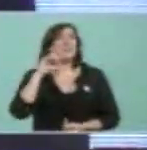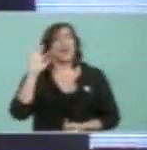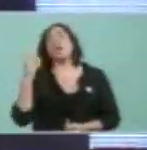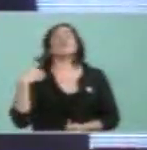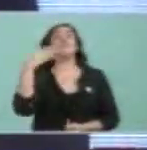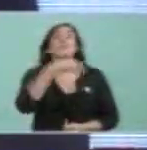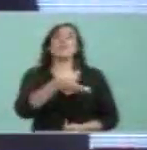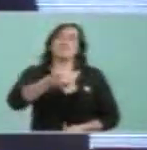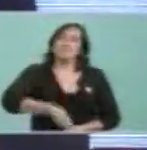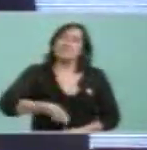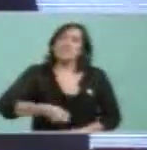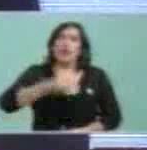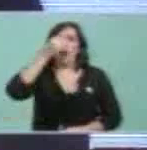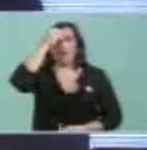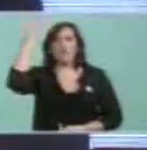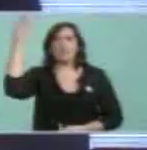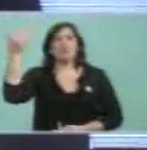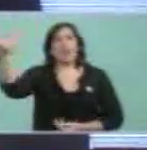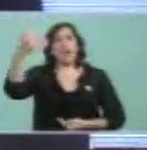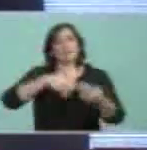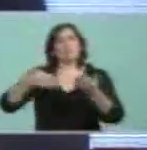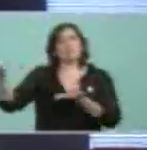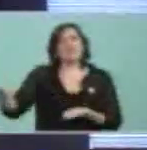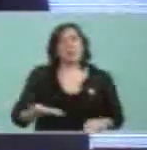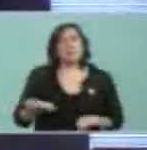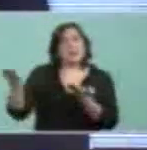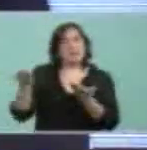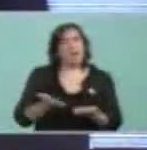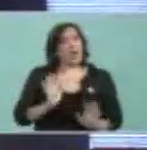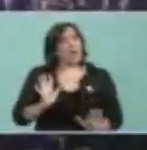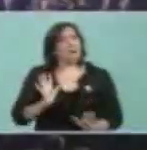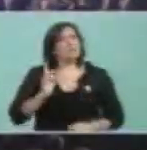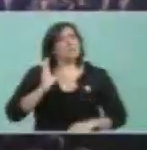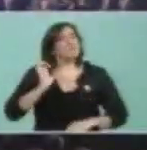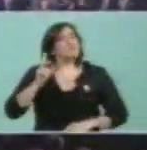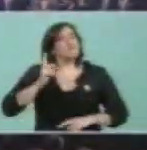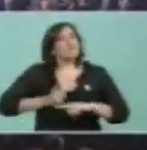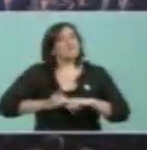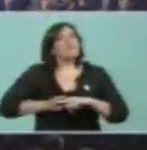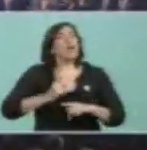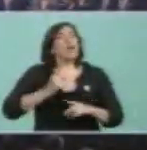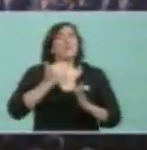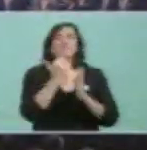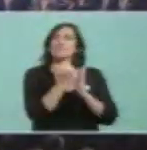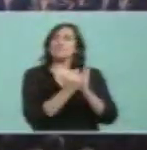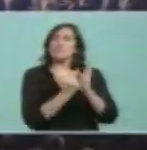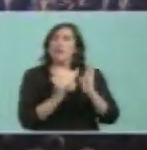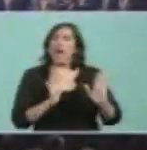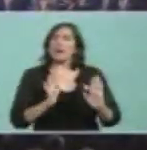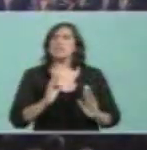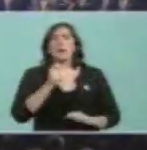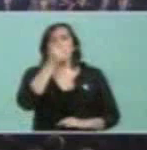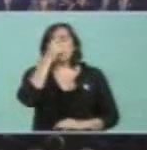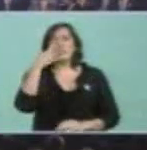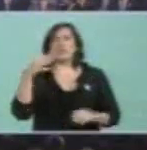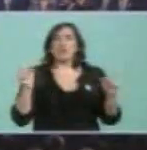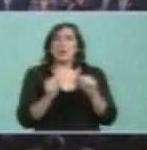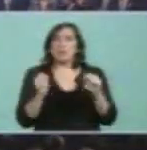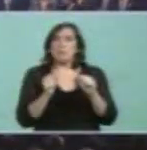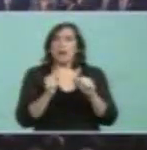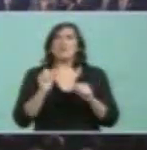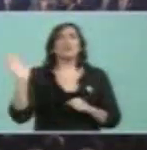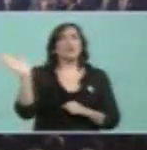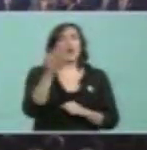el saludo oficial que se hace de estilo, de protocolo, todos los 25 de mayo de todo el cuerpo diplomático